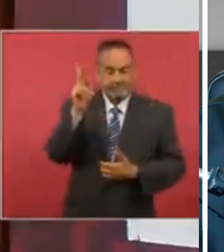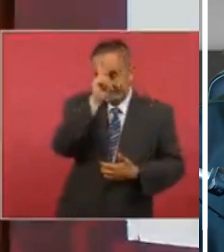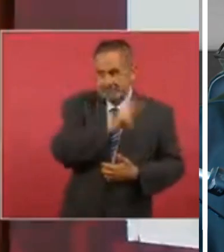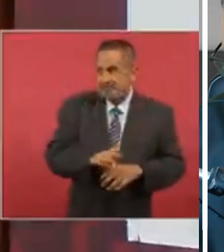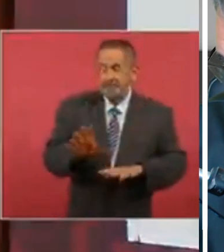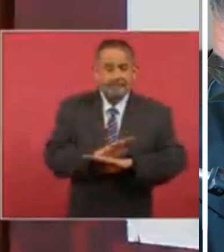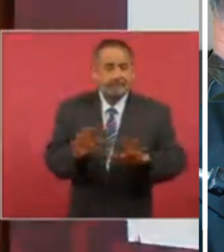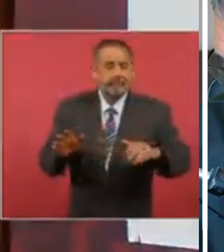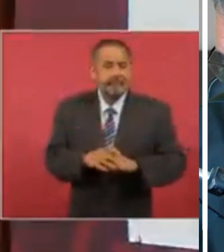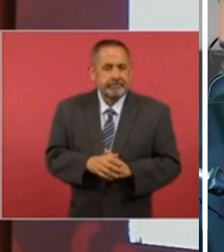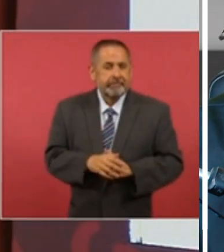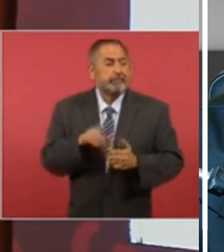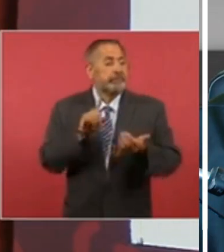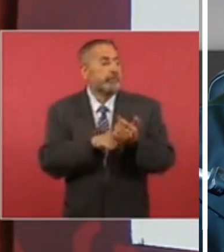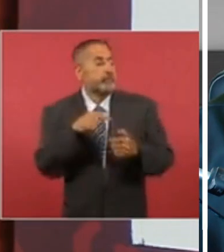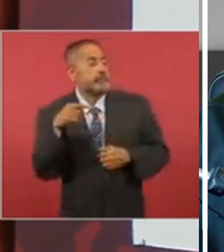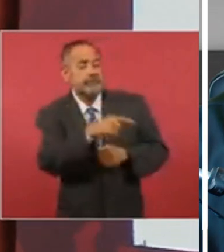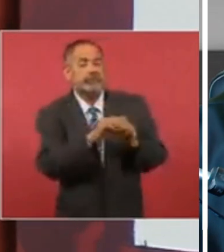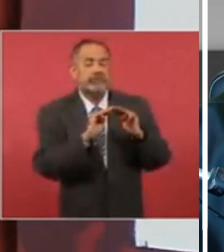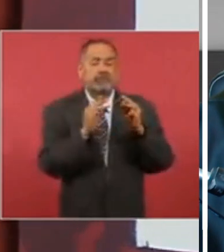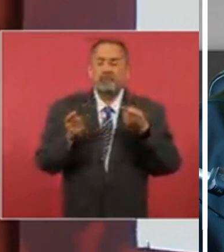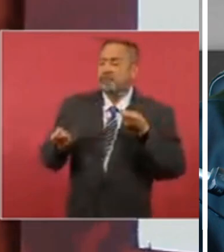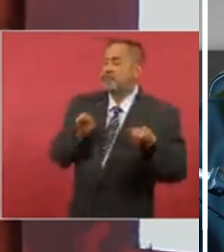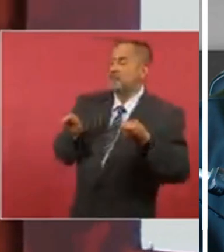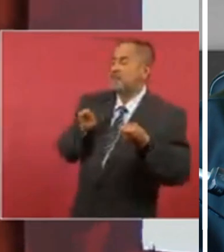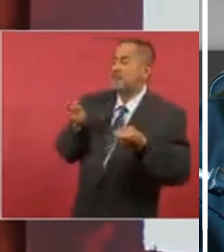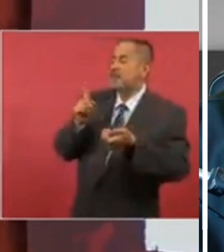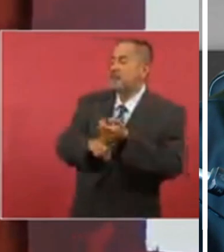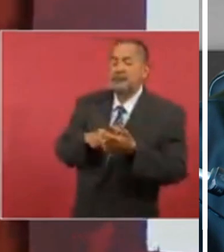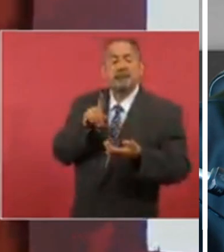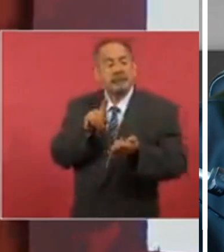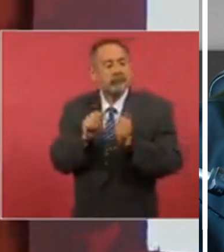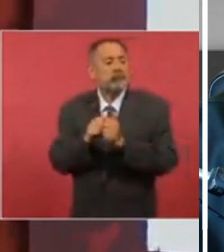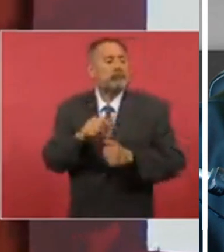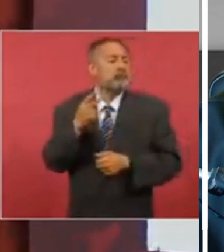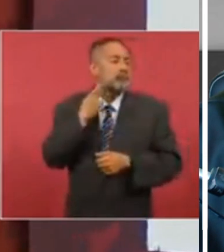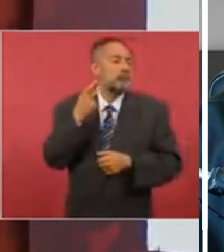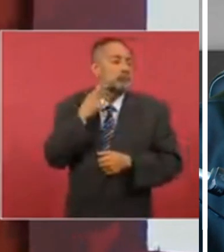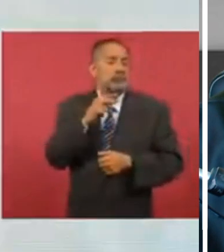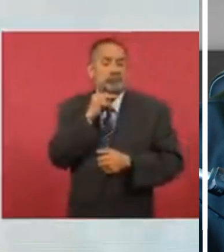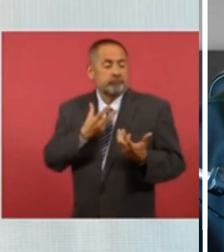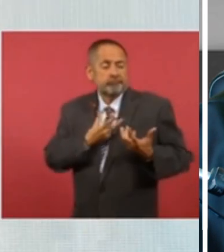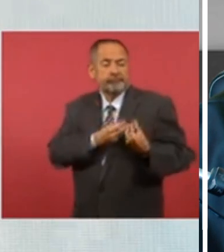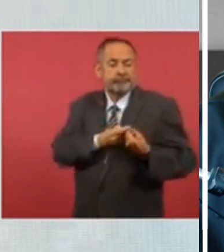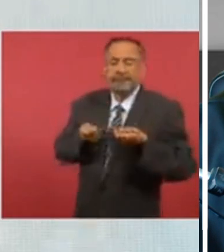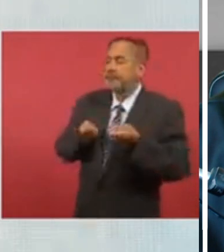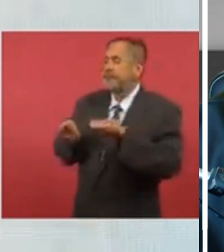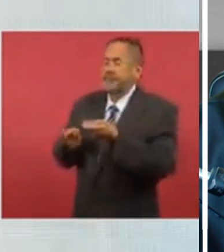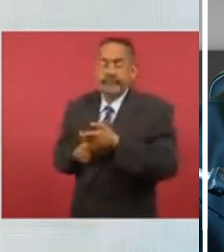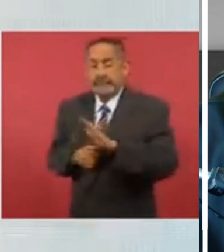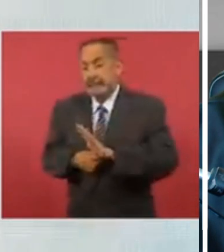porque estaría en manos de la delincuencia de cuello blanco y de la delincuencia organizada